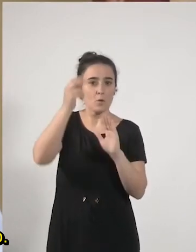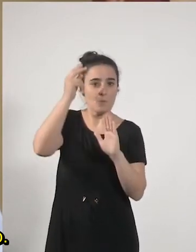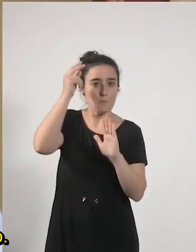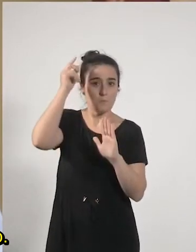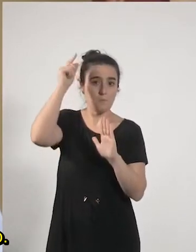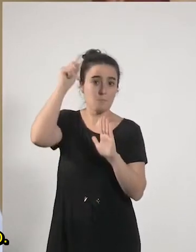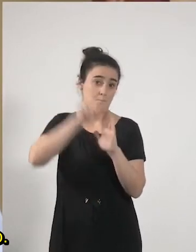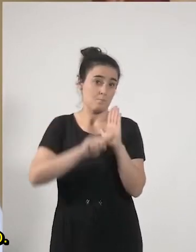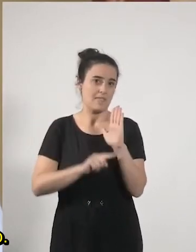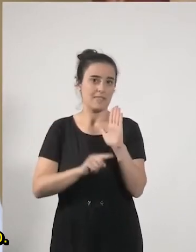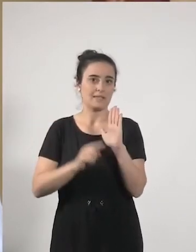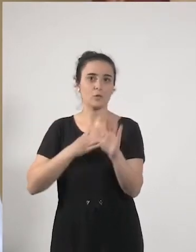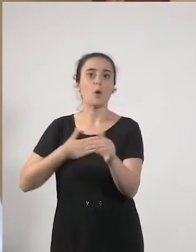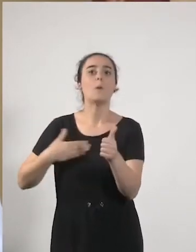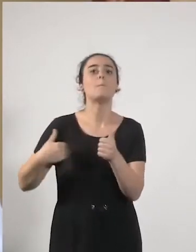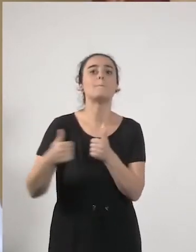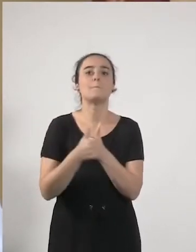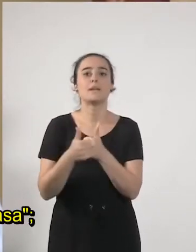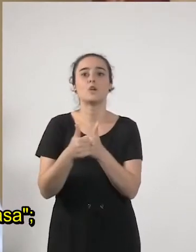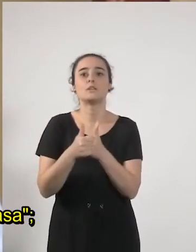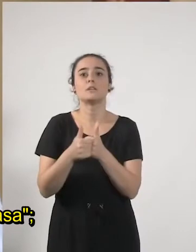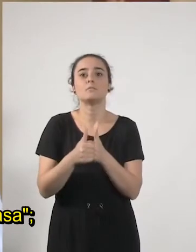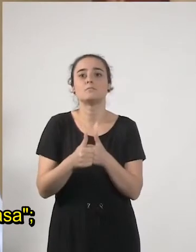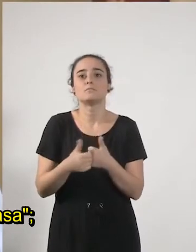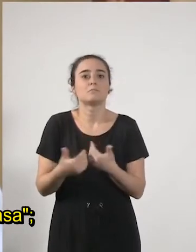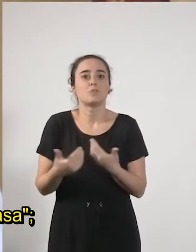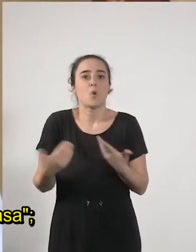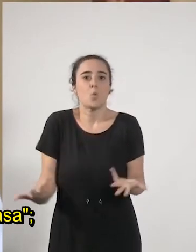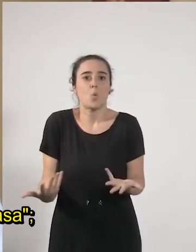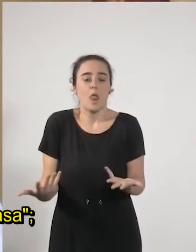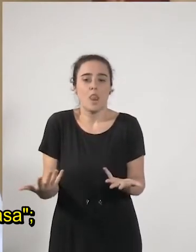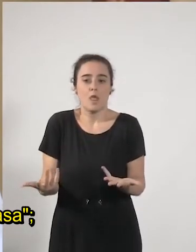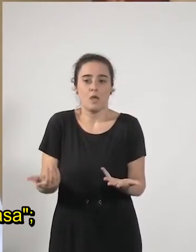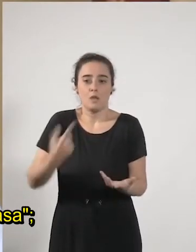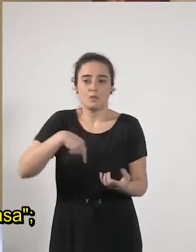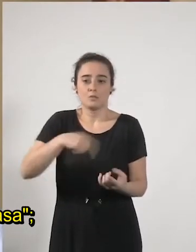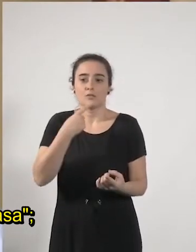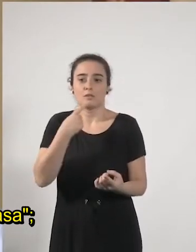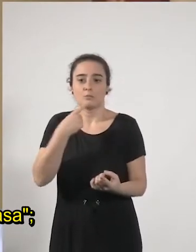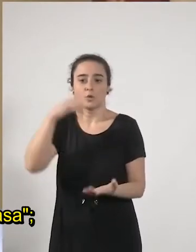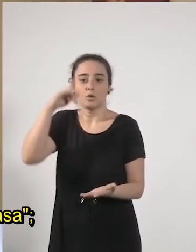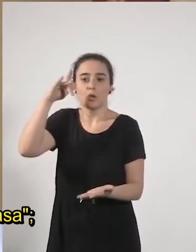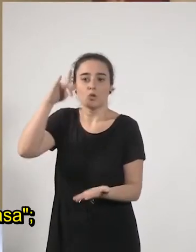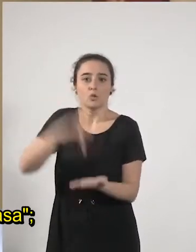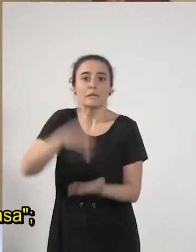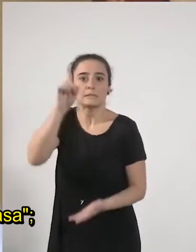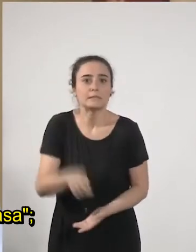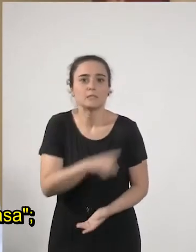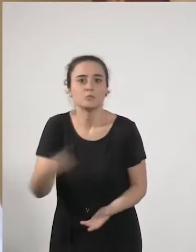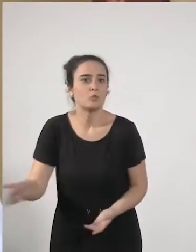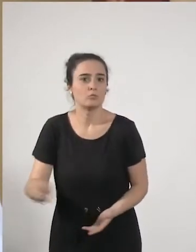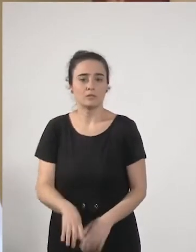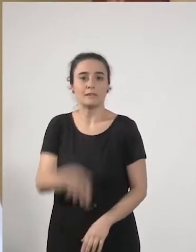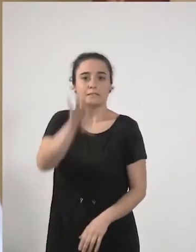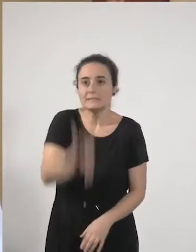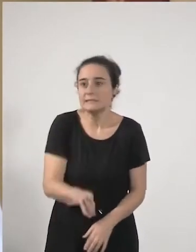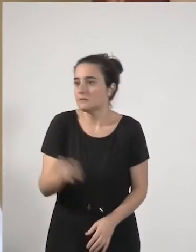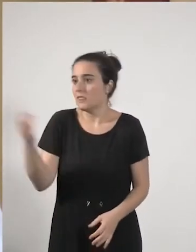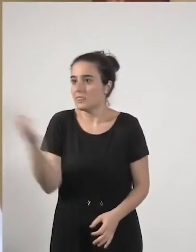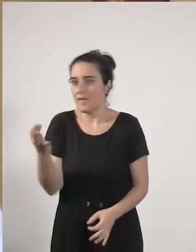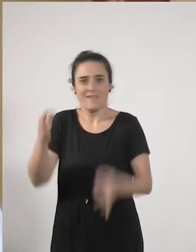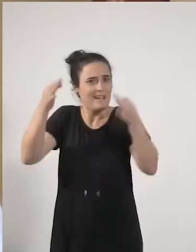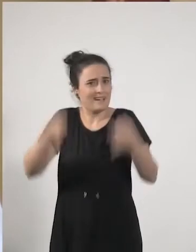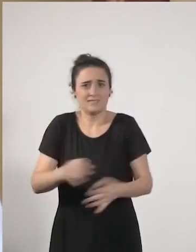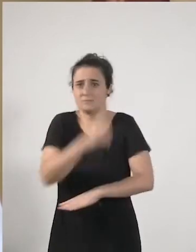carácter prioritario en el frontón decimos pasa no pasa esto es sí o sí lo que deberían